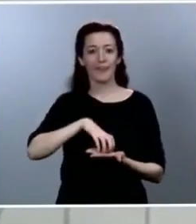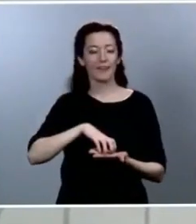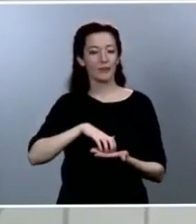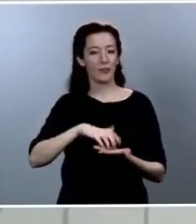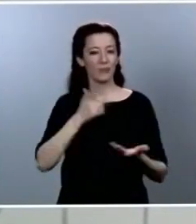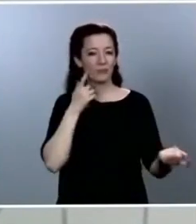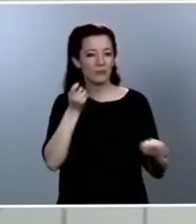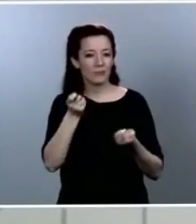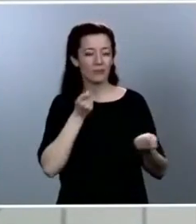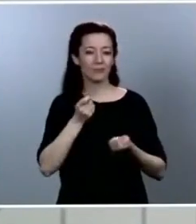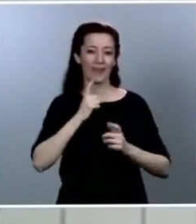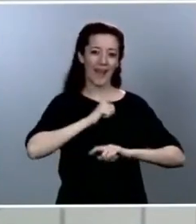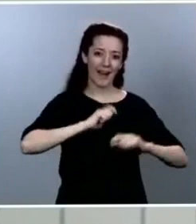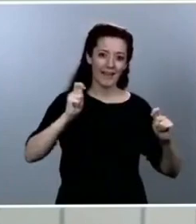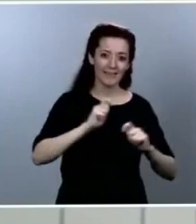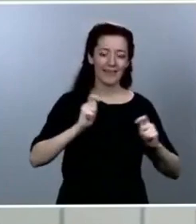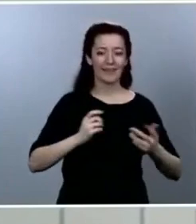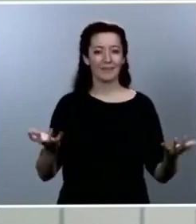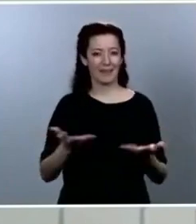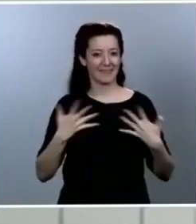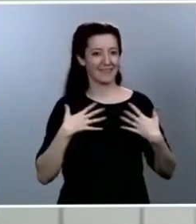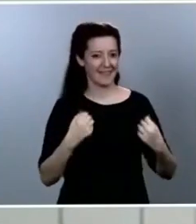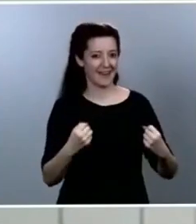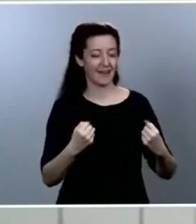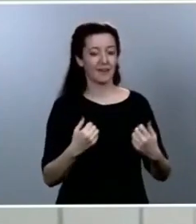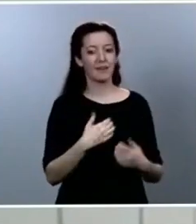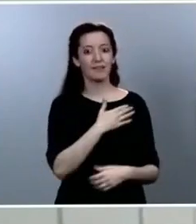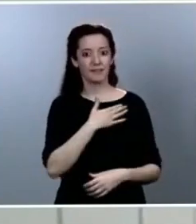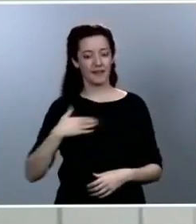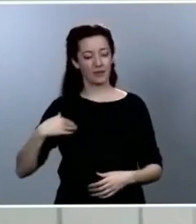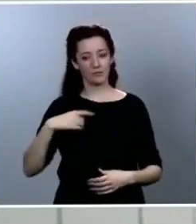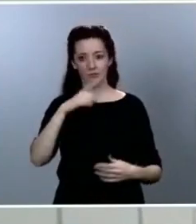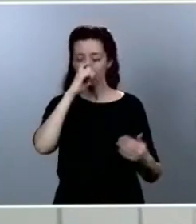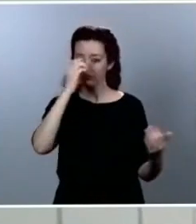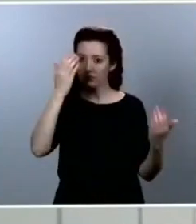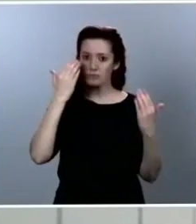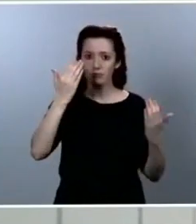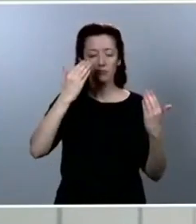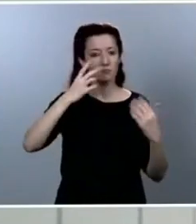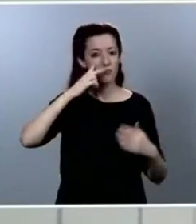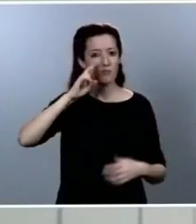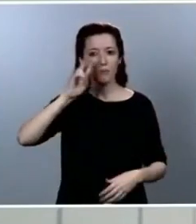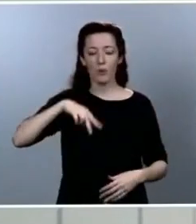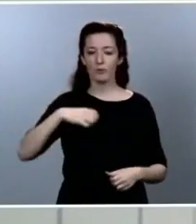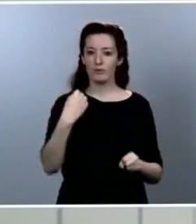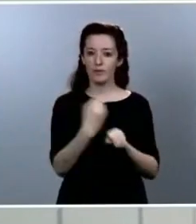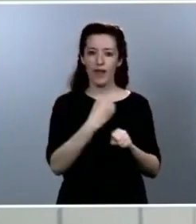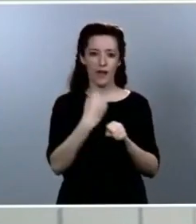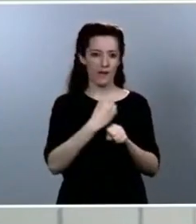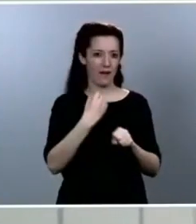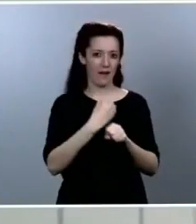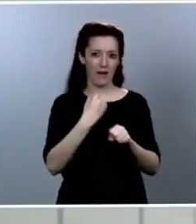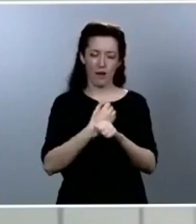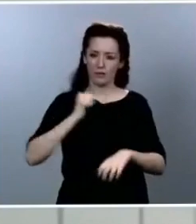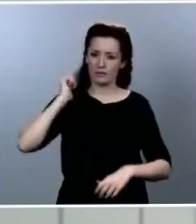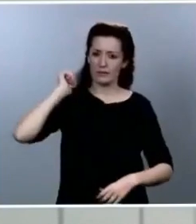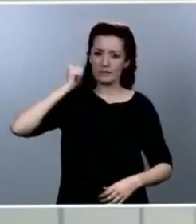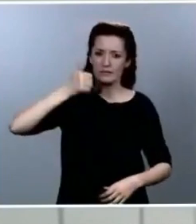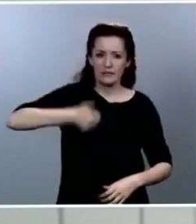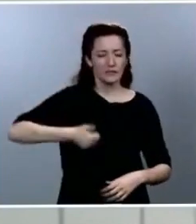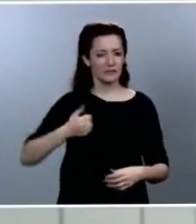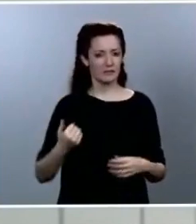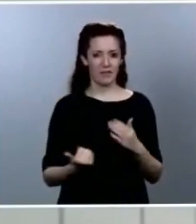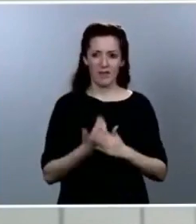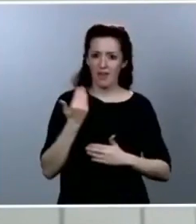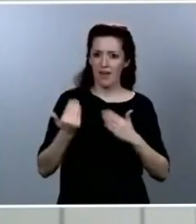rendir de nuevo un tributo y un reconocimiento por el trabajo que están realizando durante todas las horas del día y siguiendo, lógicamente,